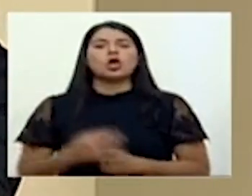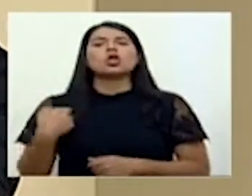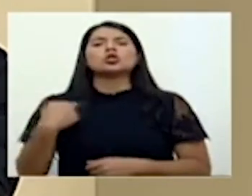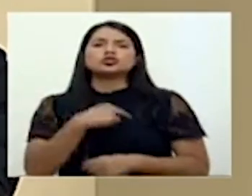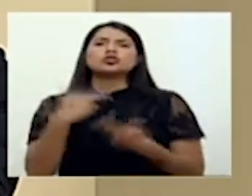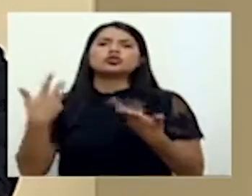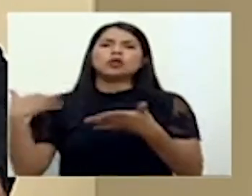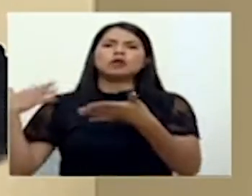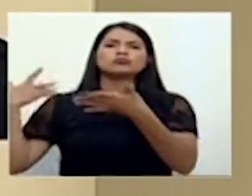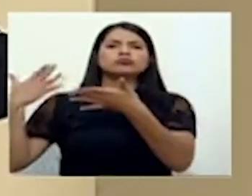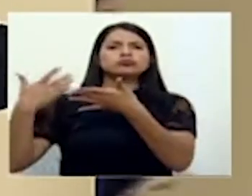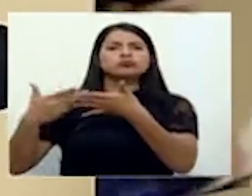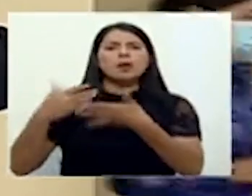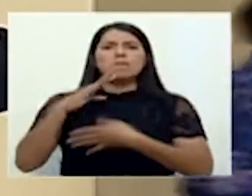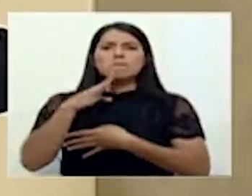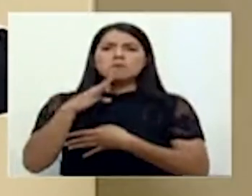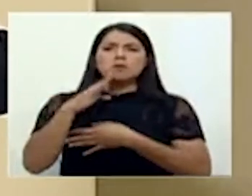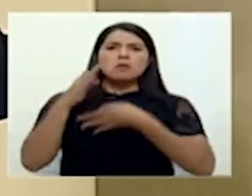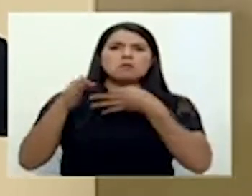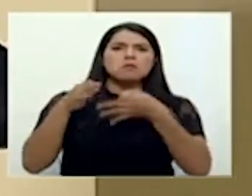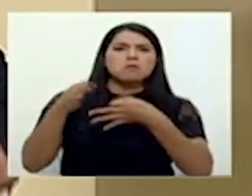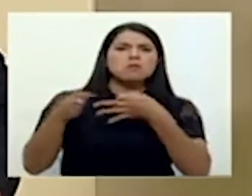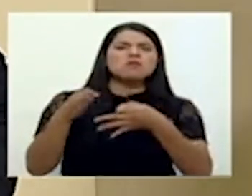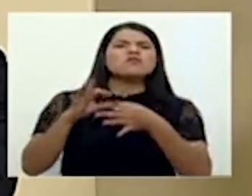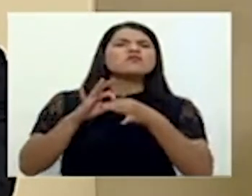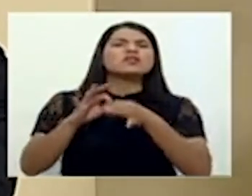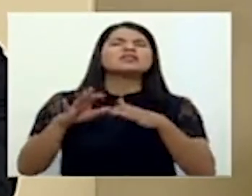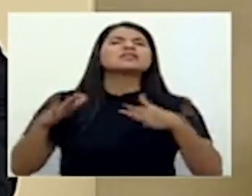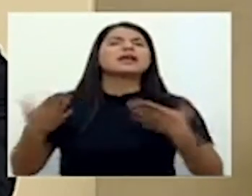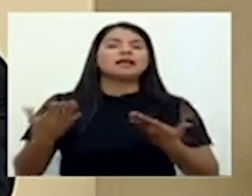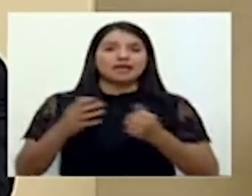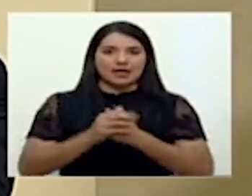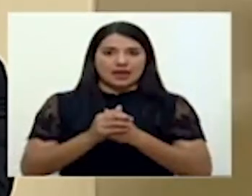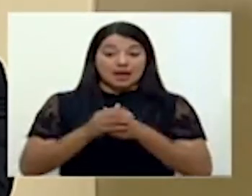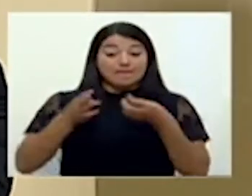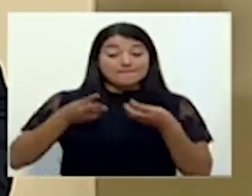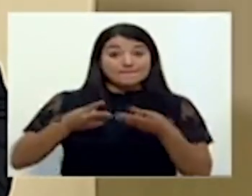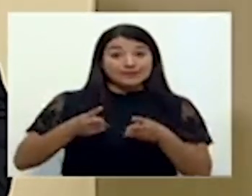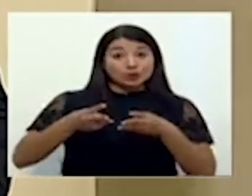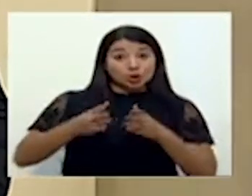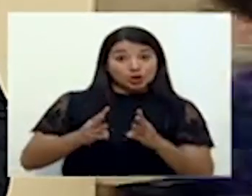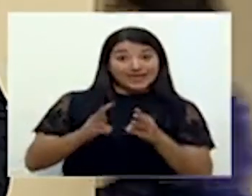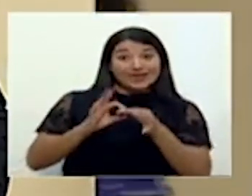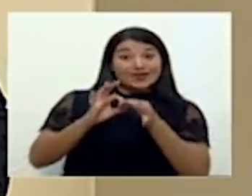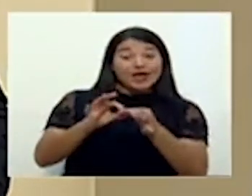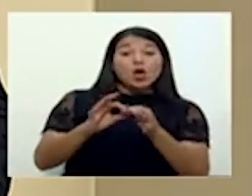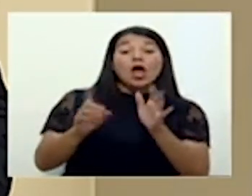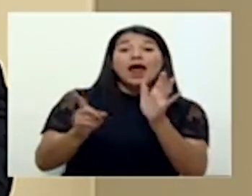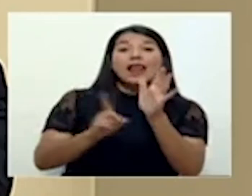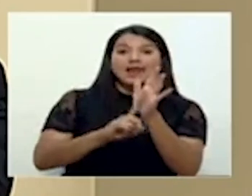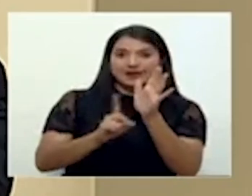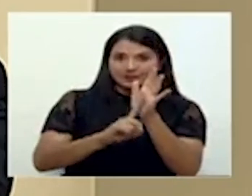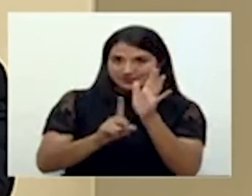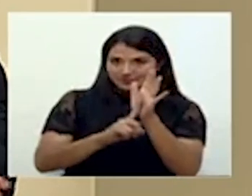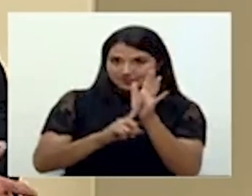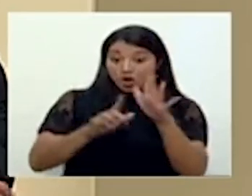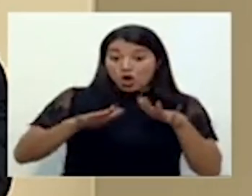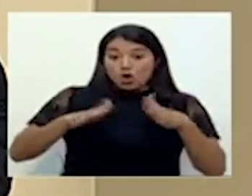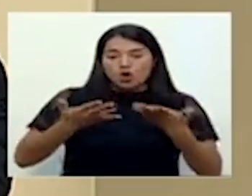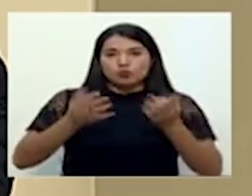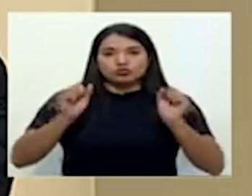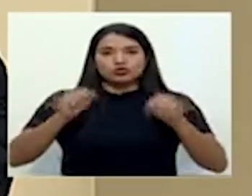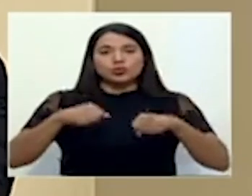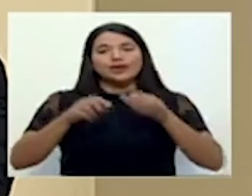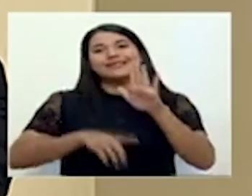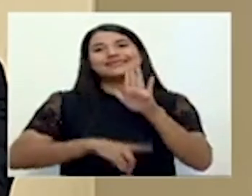días, las últimas semanas, sobre la mecánica de las alertas, sobre cómo se desarrollan